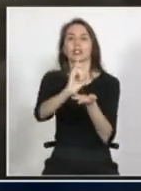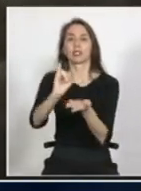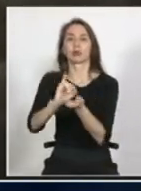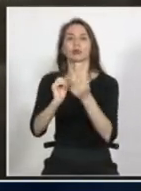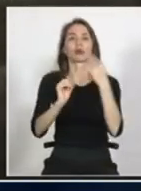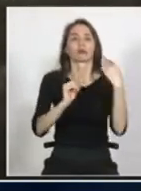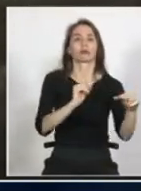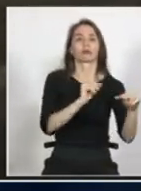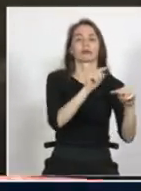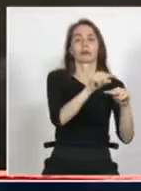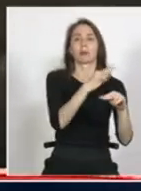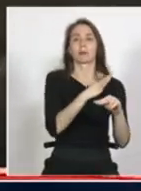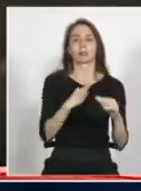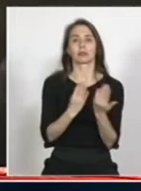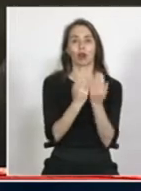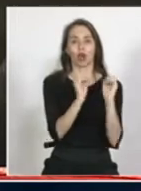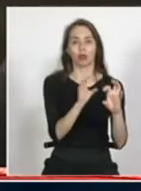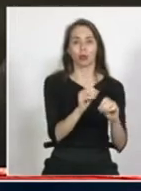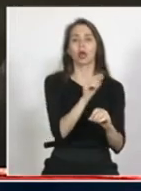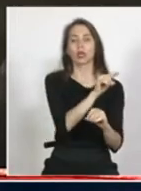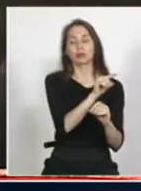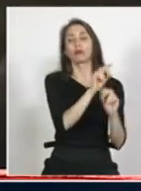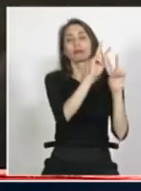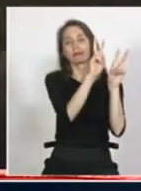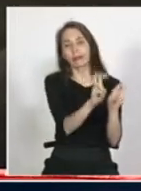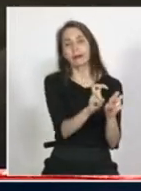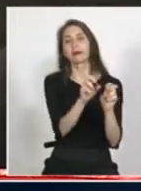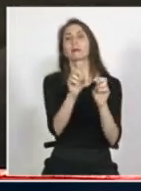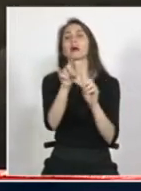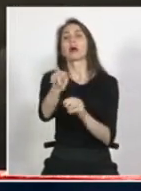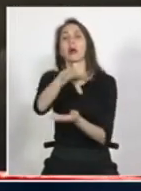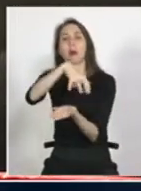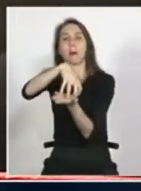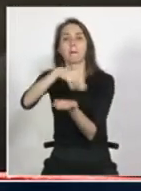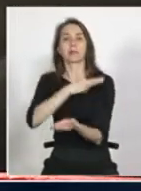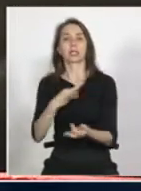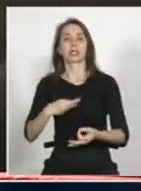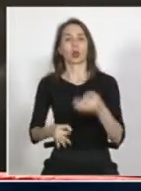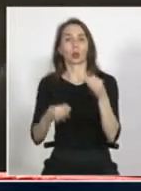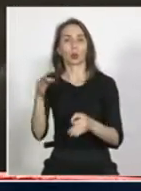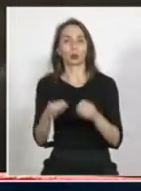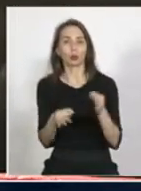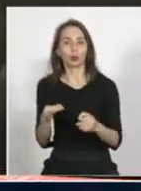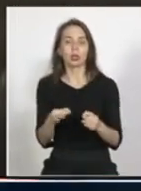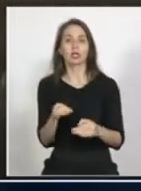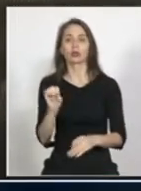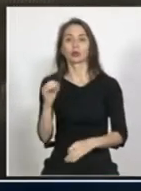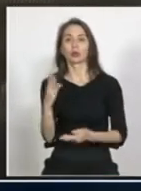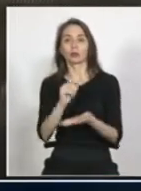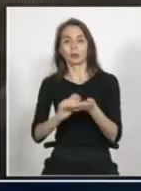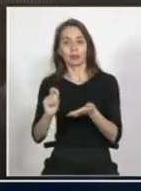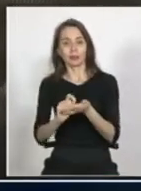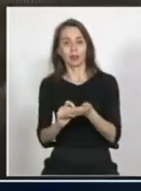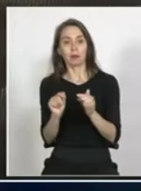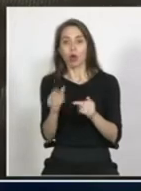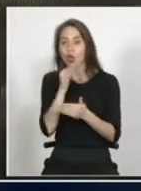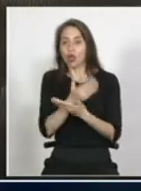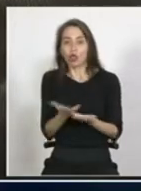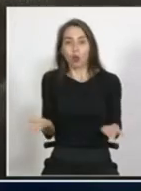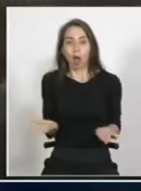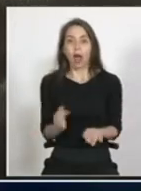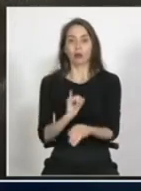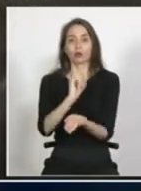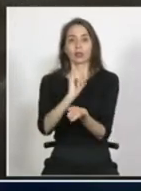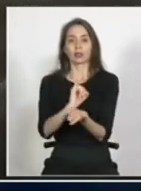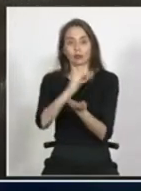el Ministerio de Educación tiene algo que decir, el Ministerio de Justicia, que se va a crear la subsecretaría de las niñas, pero hoy en día no tenemos institucionalidad de